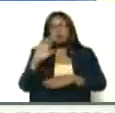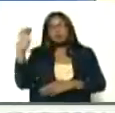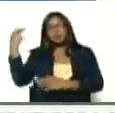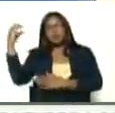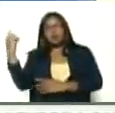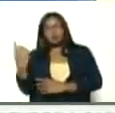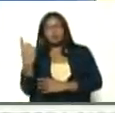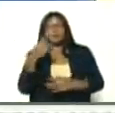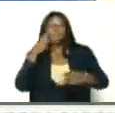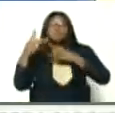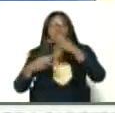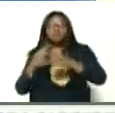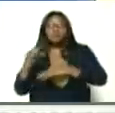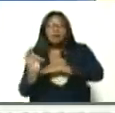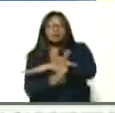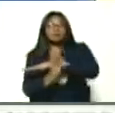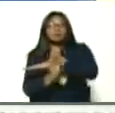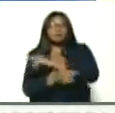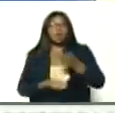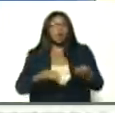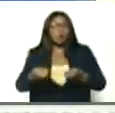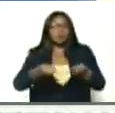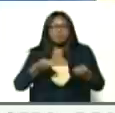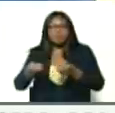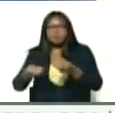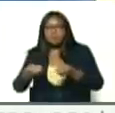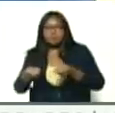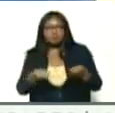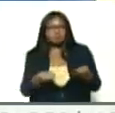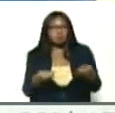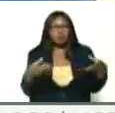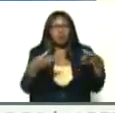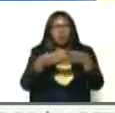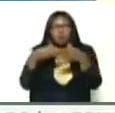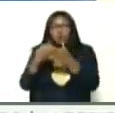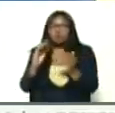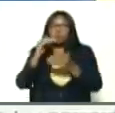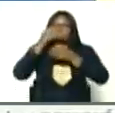política hacia las fronteras, es coordinación con las mafias,